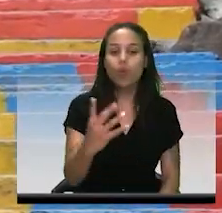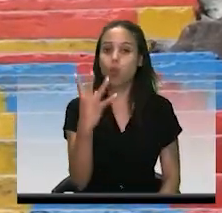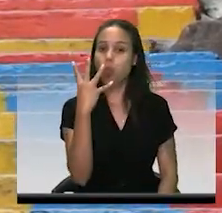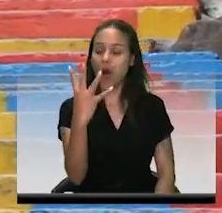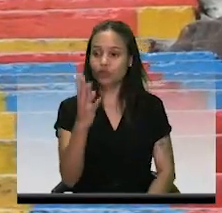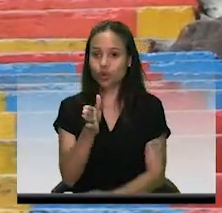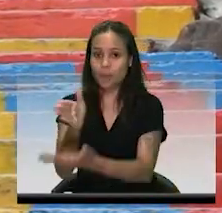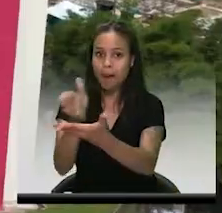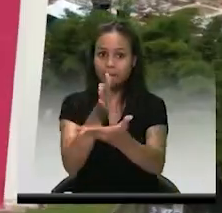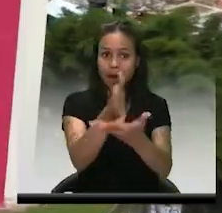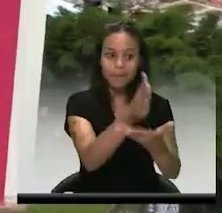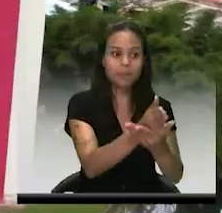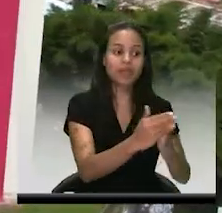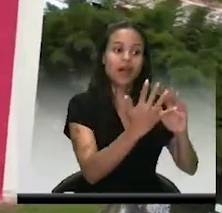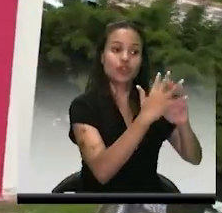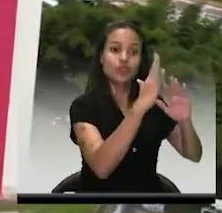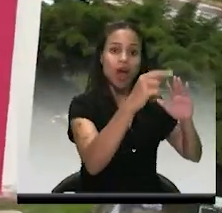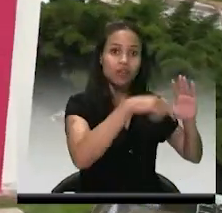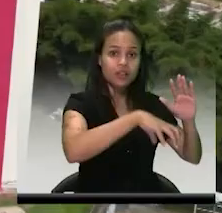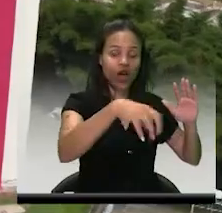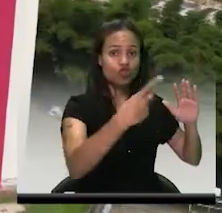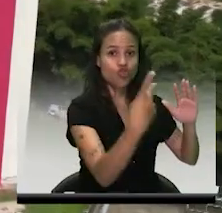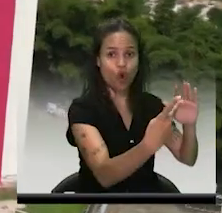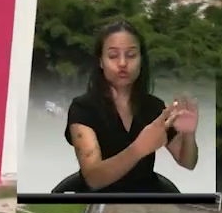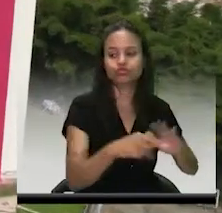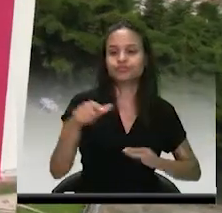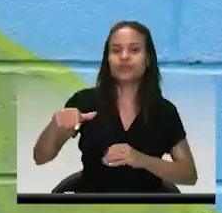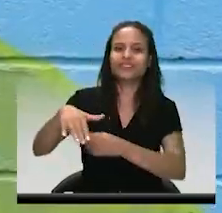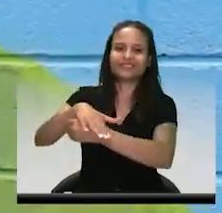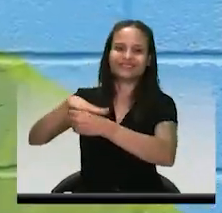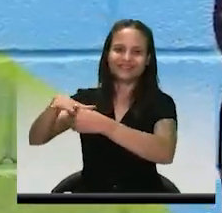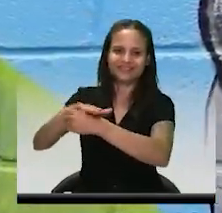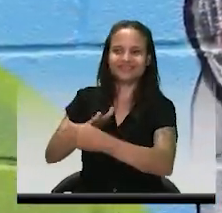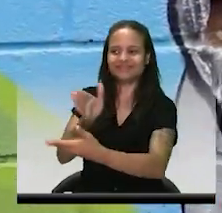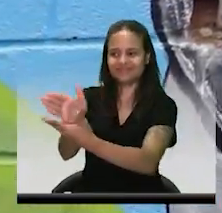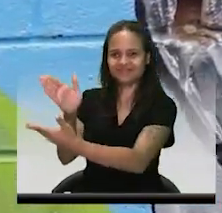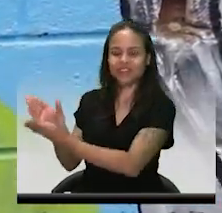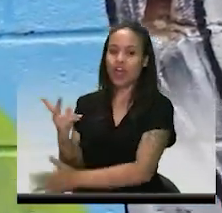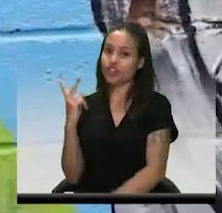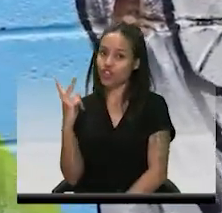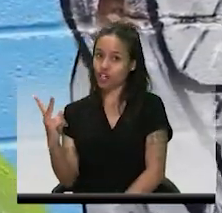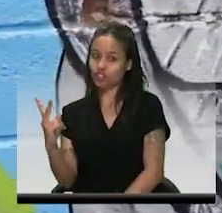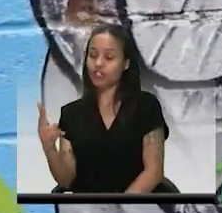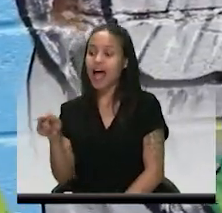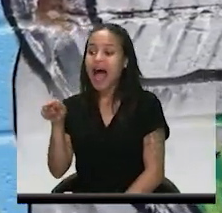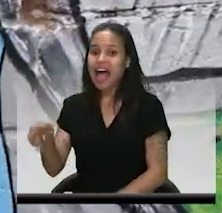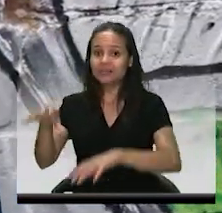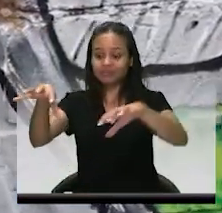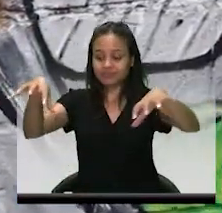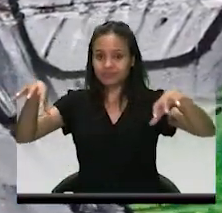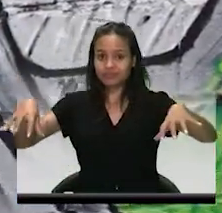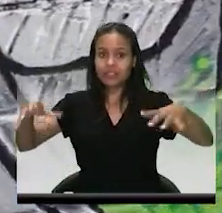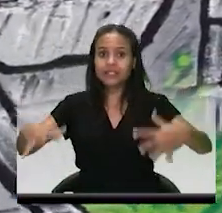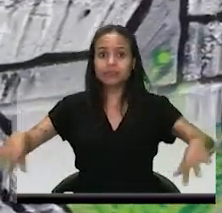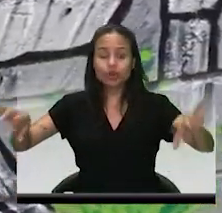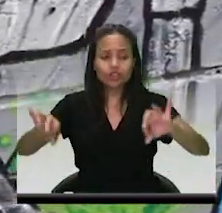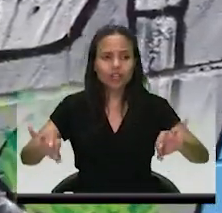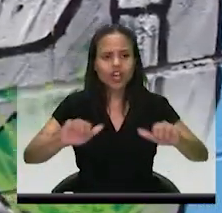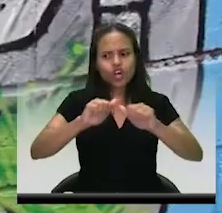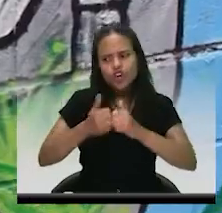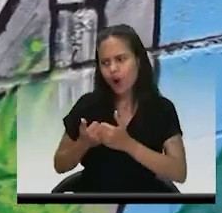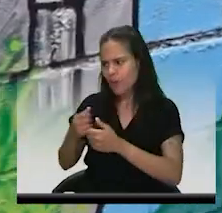en la zona rural y los otros dos en la parte urbana, permitiendo la articulación de diferentes dependencias de la